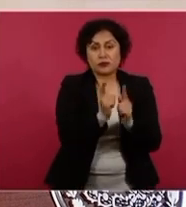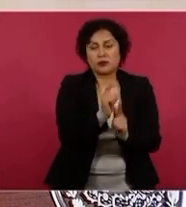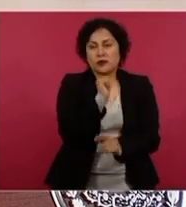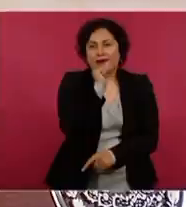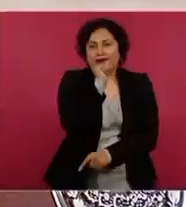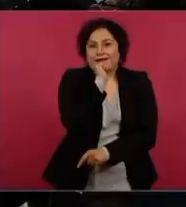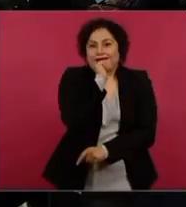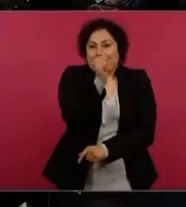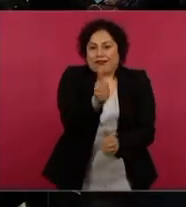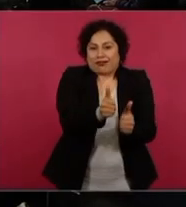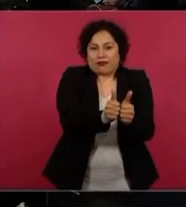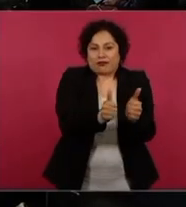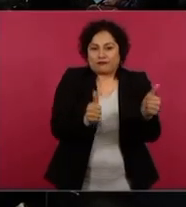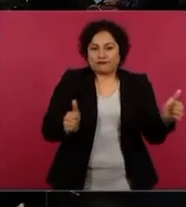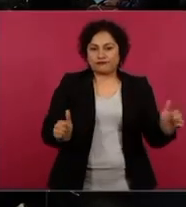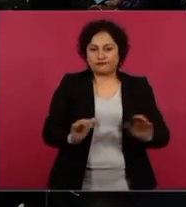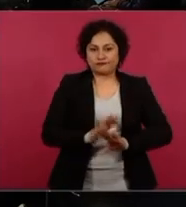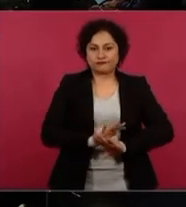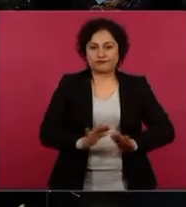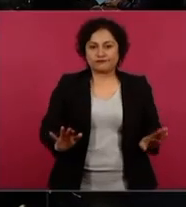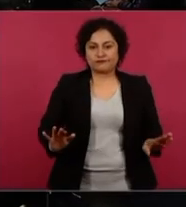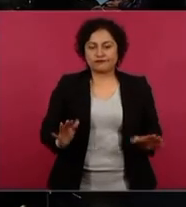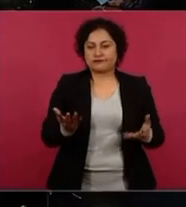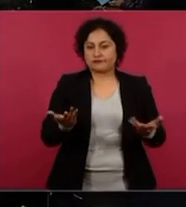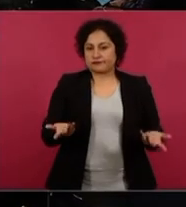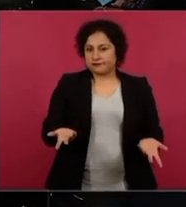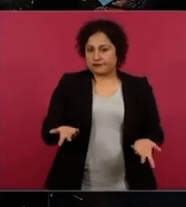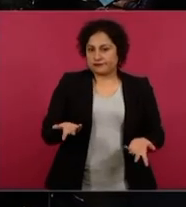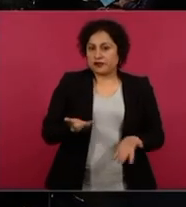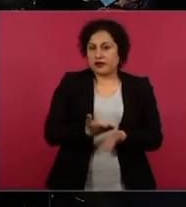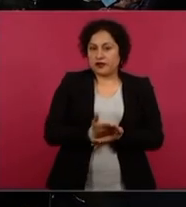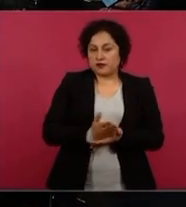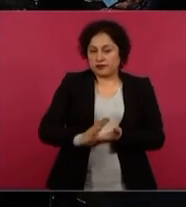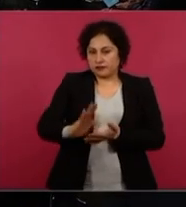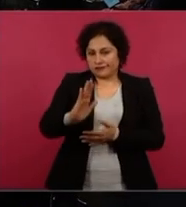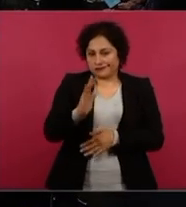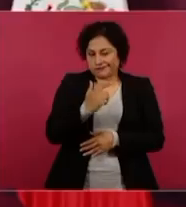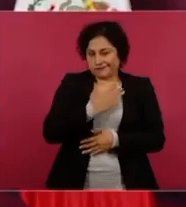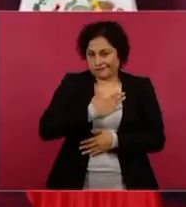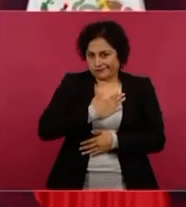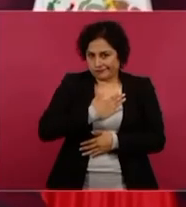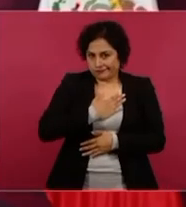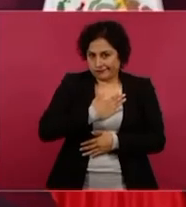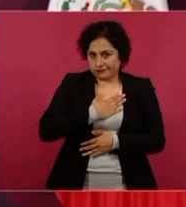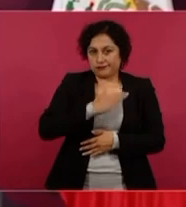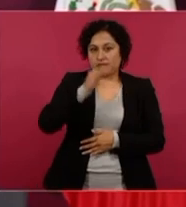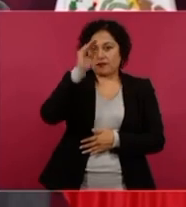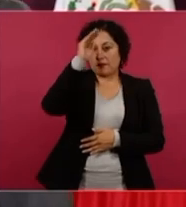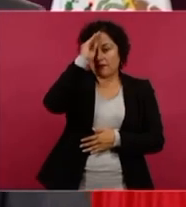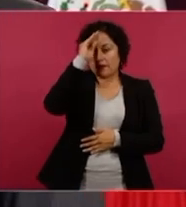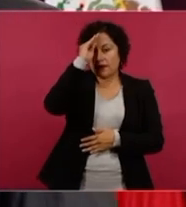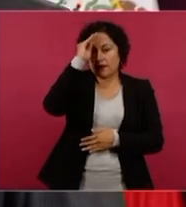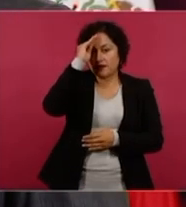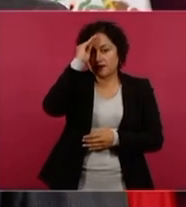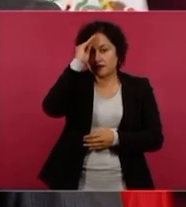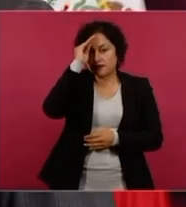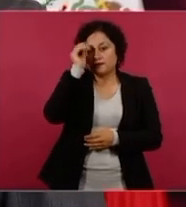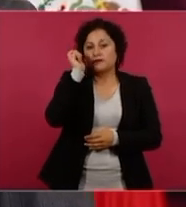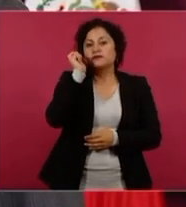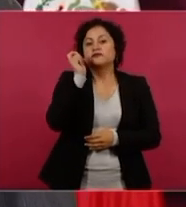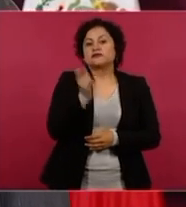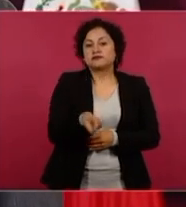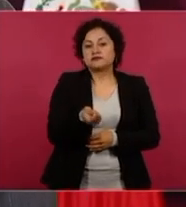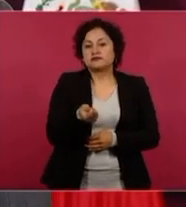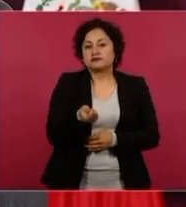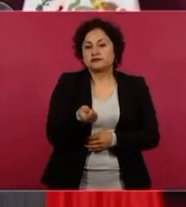no creo que vayan a tener ninguna